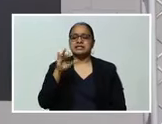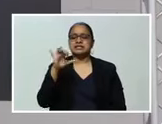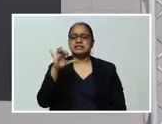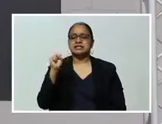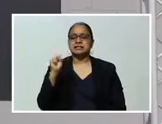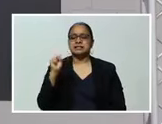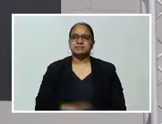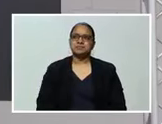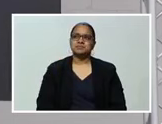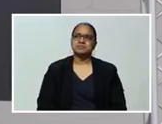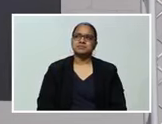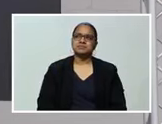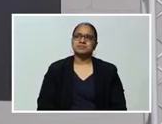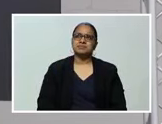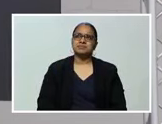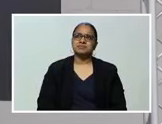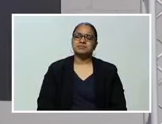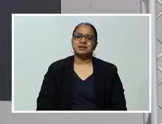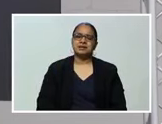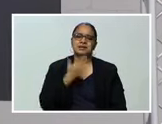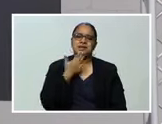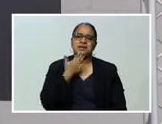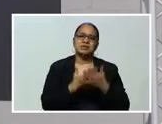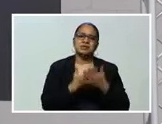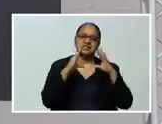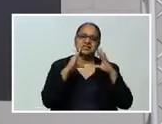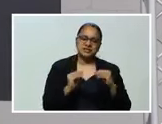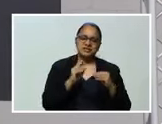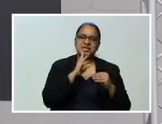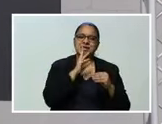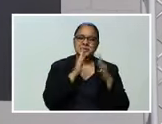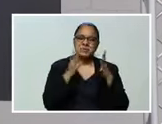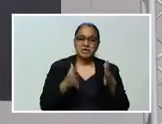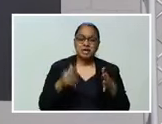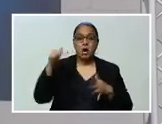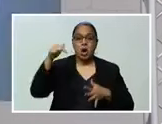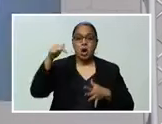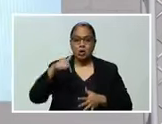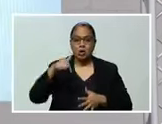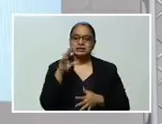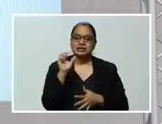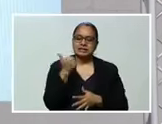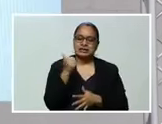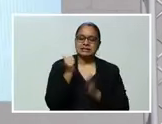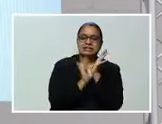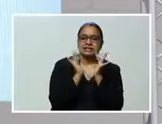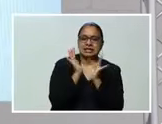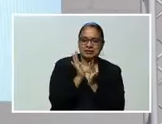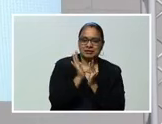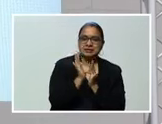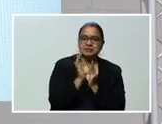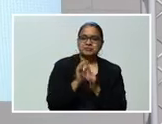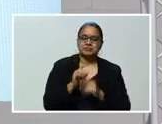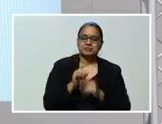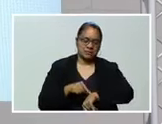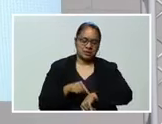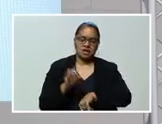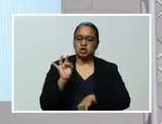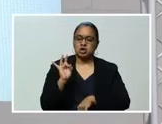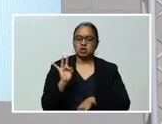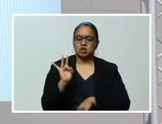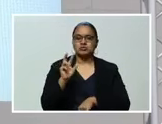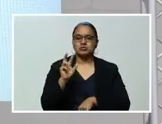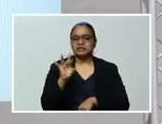Buenas noches, pueblo hondureño Hoy, 10 de abril, siendo las 8.38